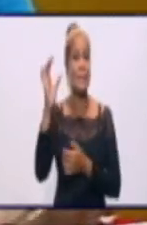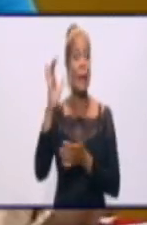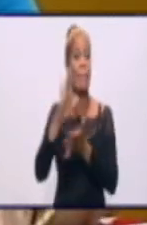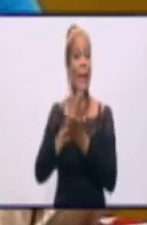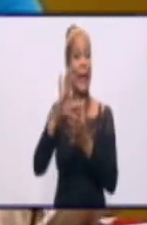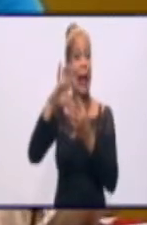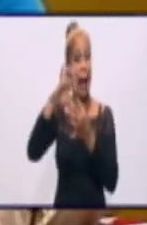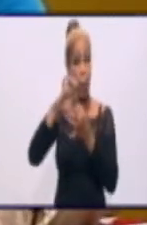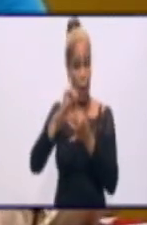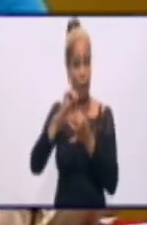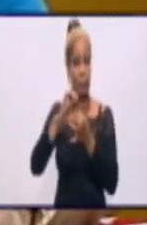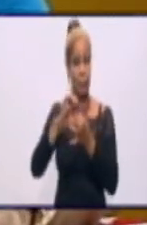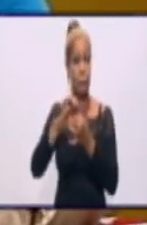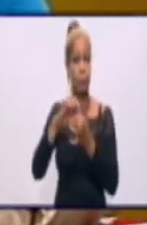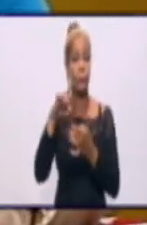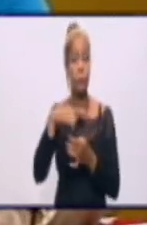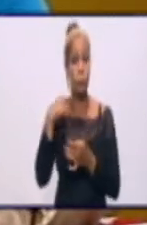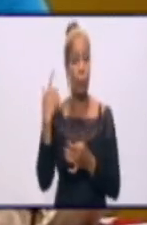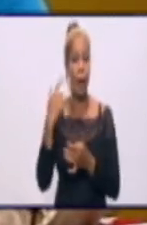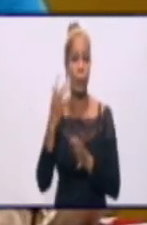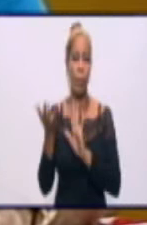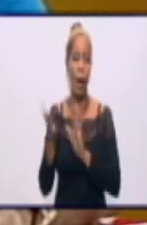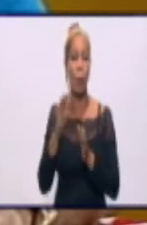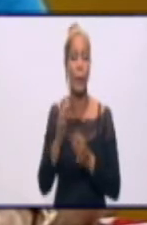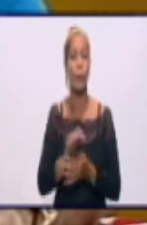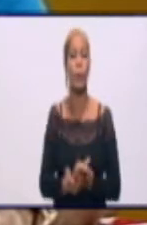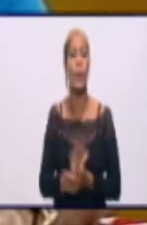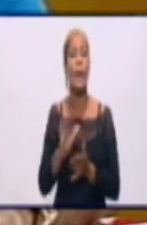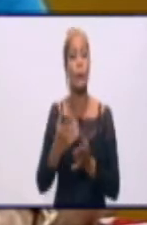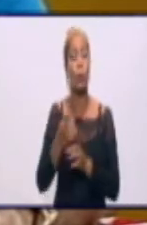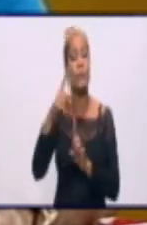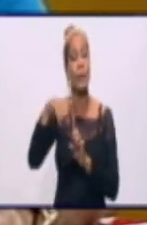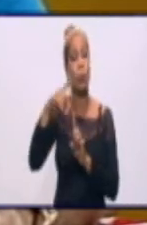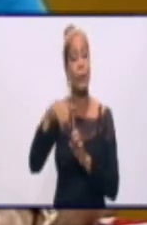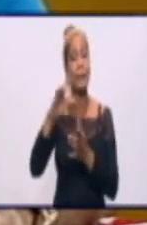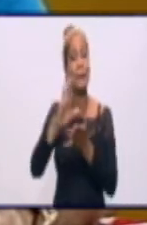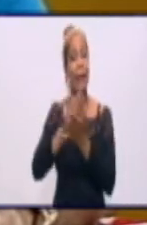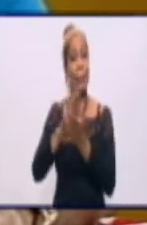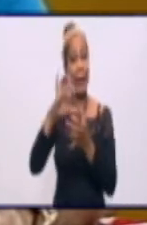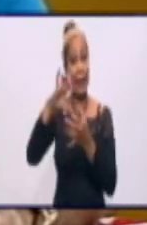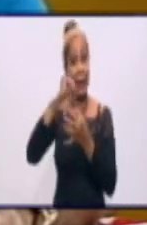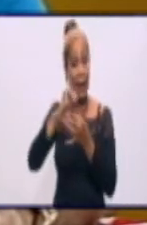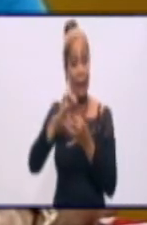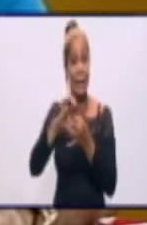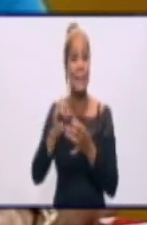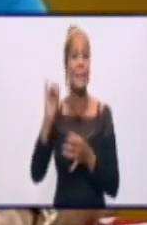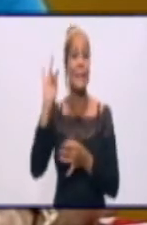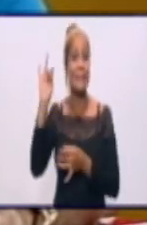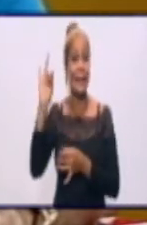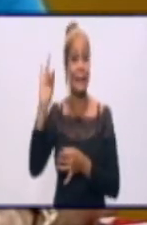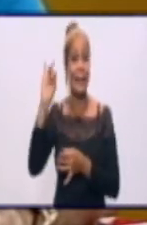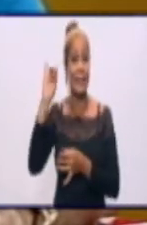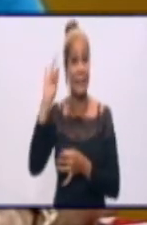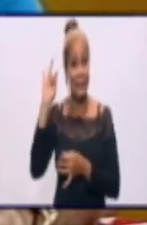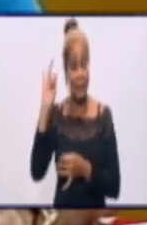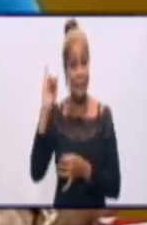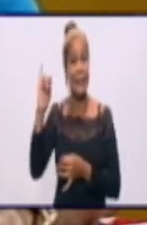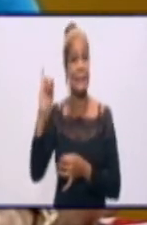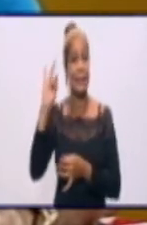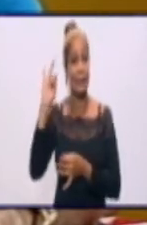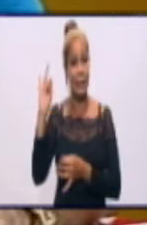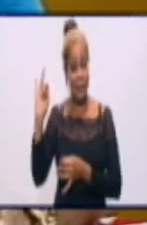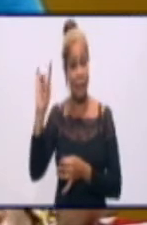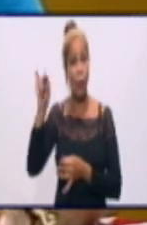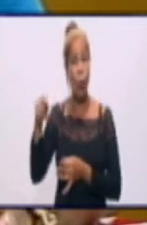el día anterior. También el total de megawatt fueron 77,5 en el día y el martes fueron 80